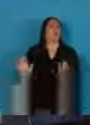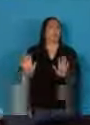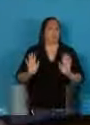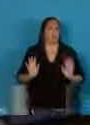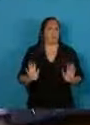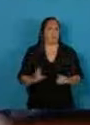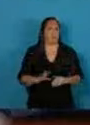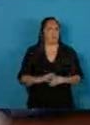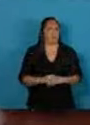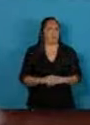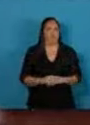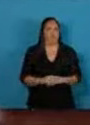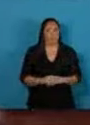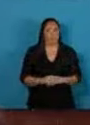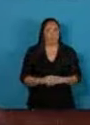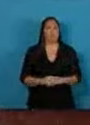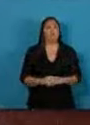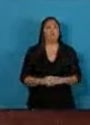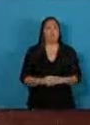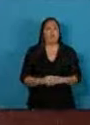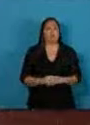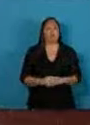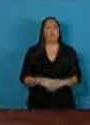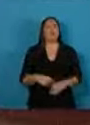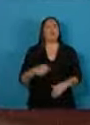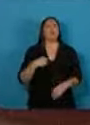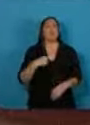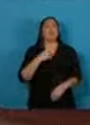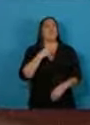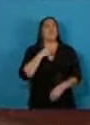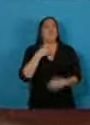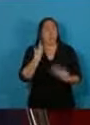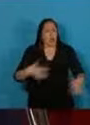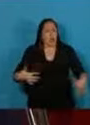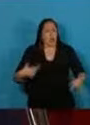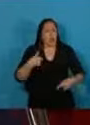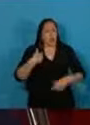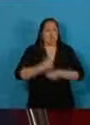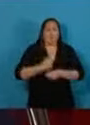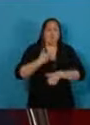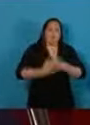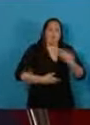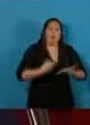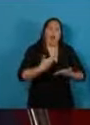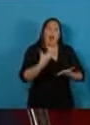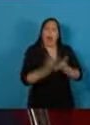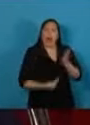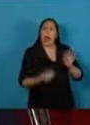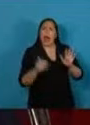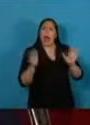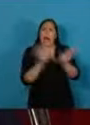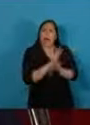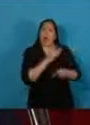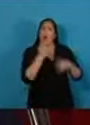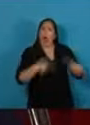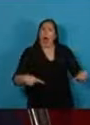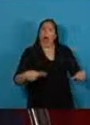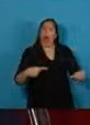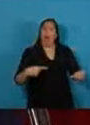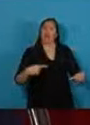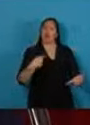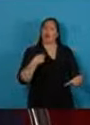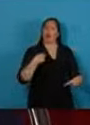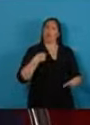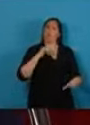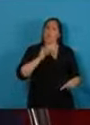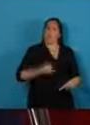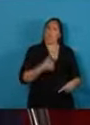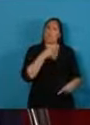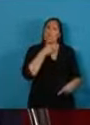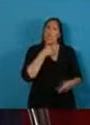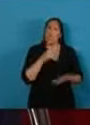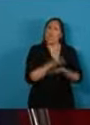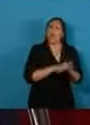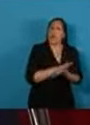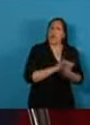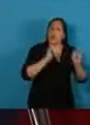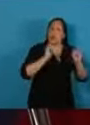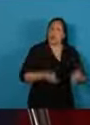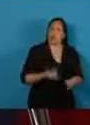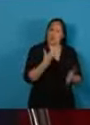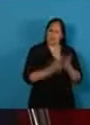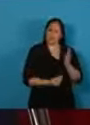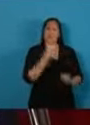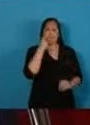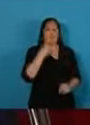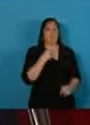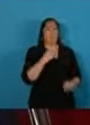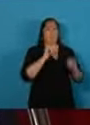Quiero también ser capaz de corregir mis errores en lugar de situarme en el pedestal del iluminado. Yo vengo a